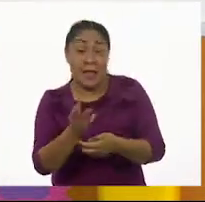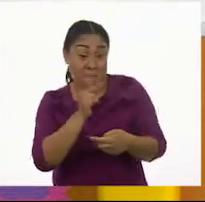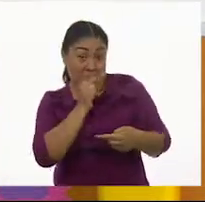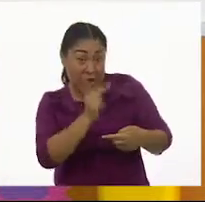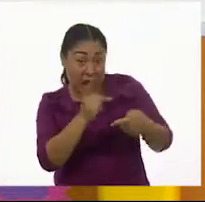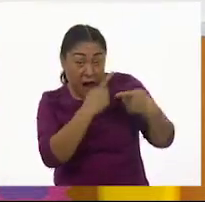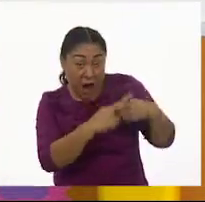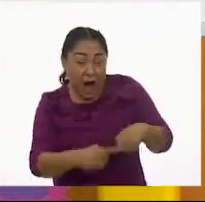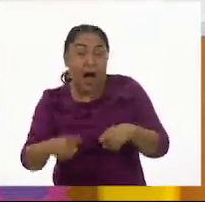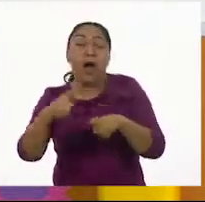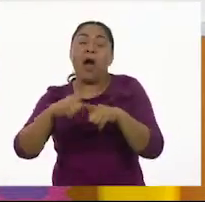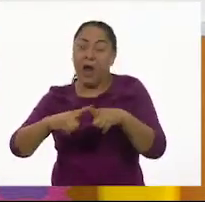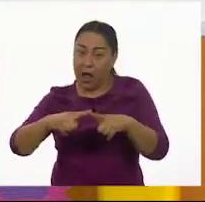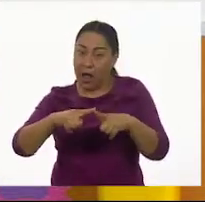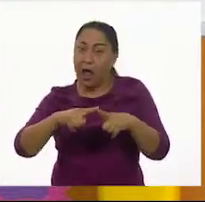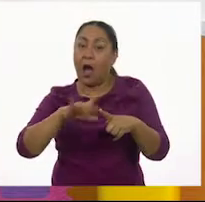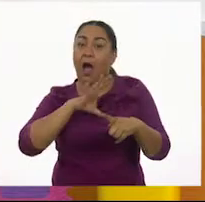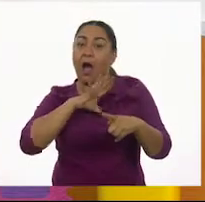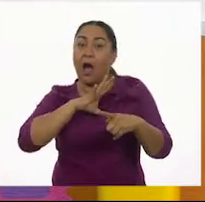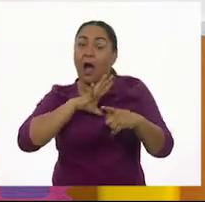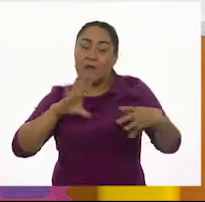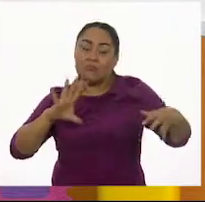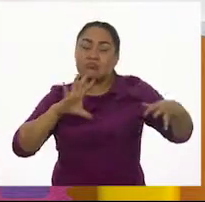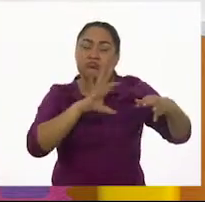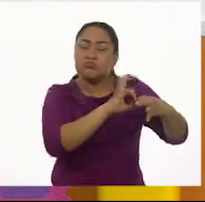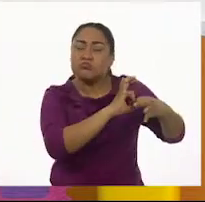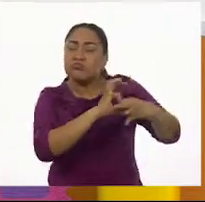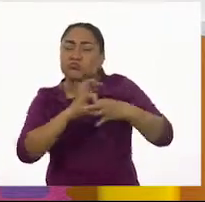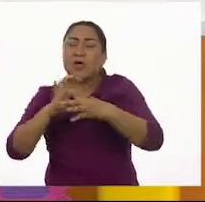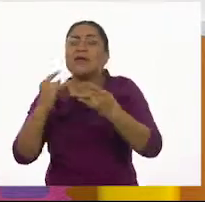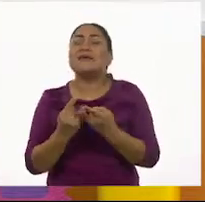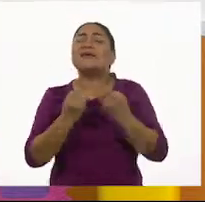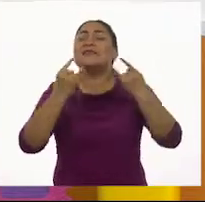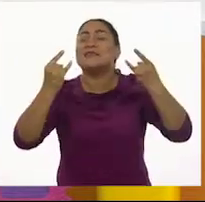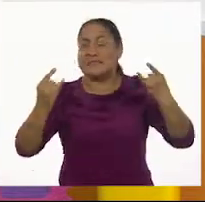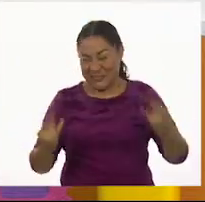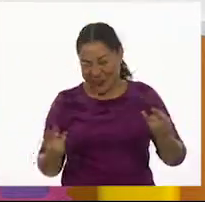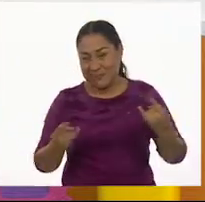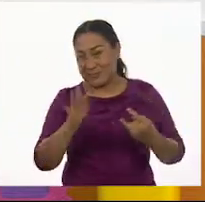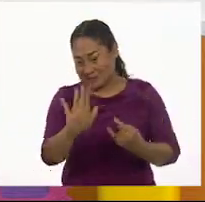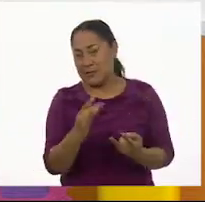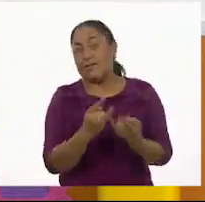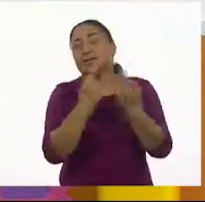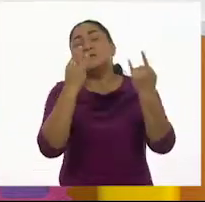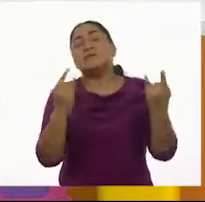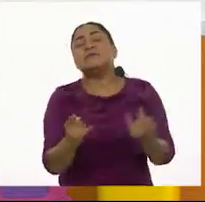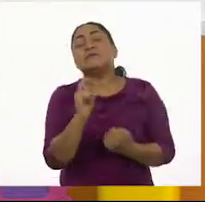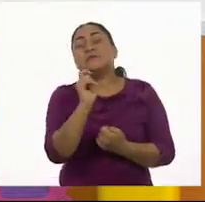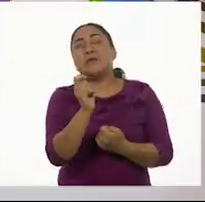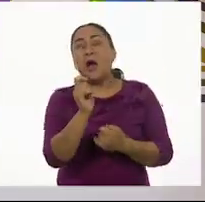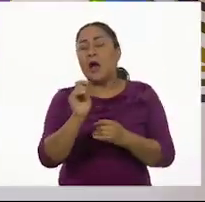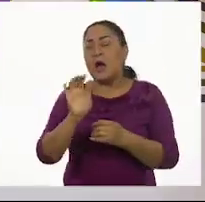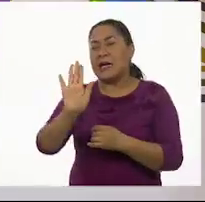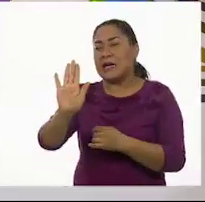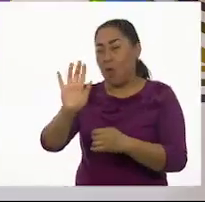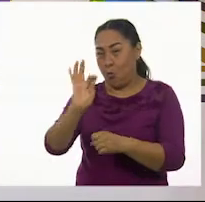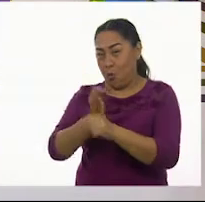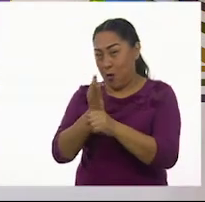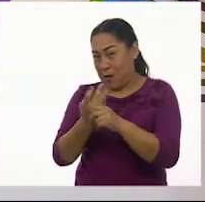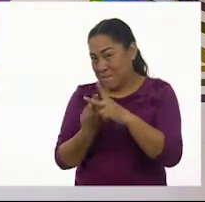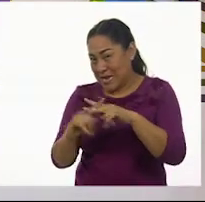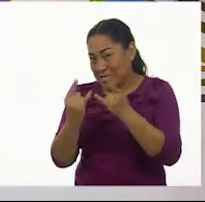forman una historia. Y esta historia dice así. Pero antes de empezar la historia,